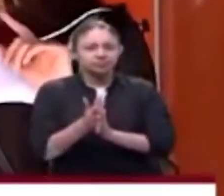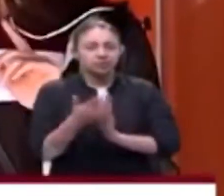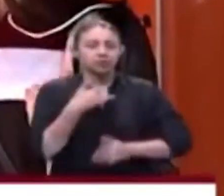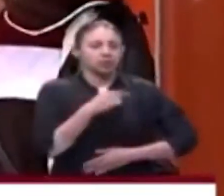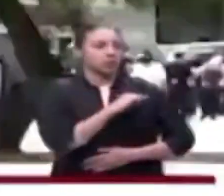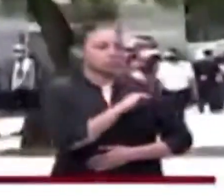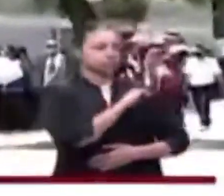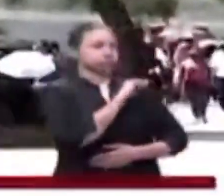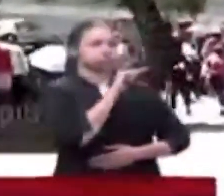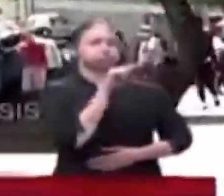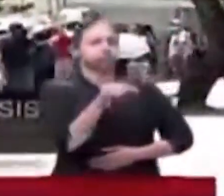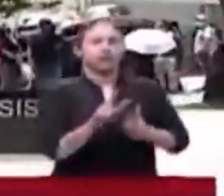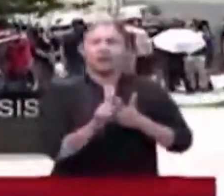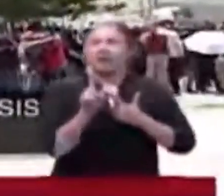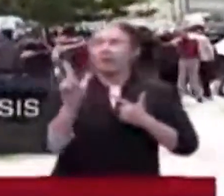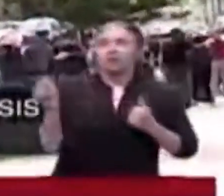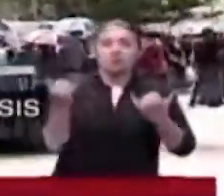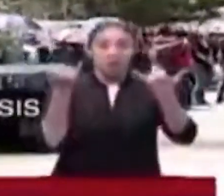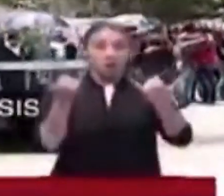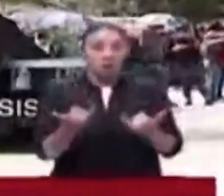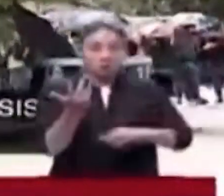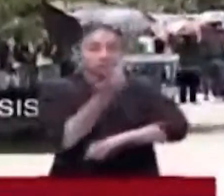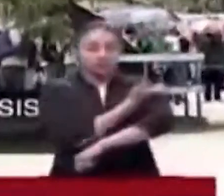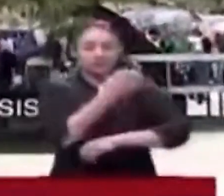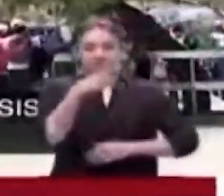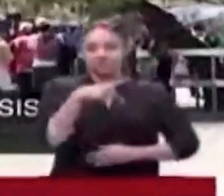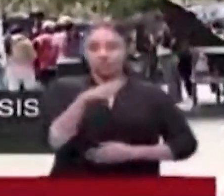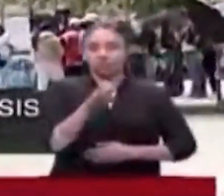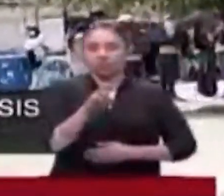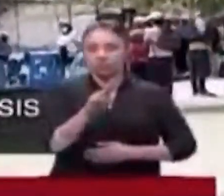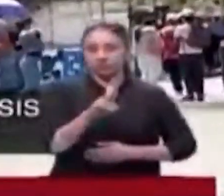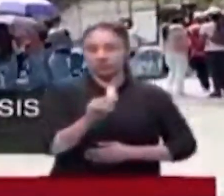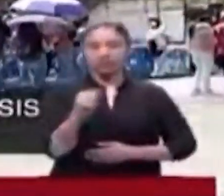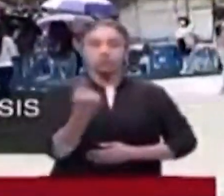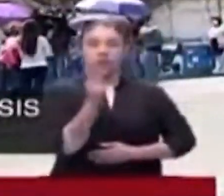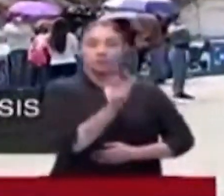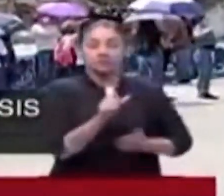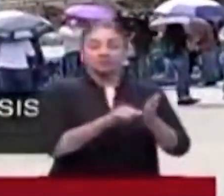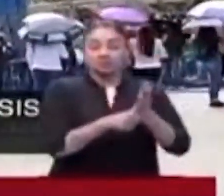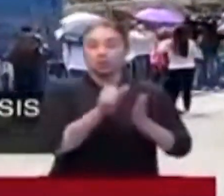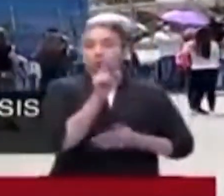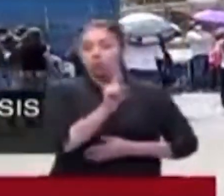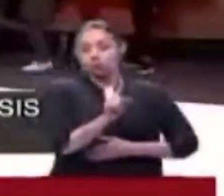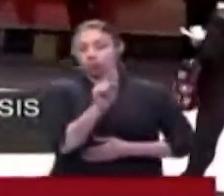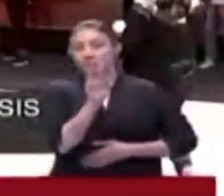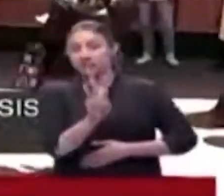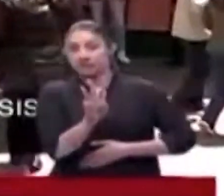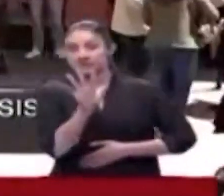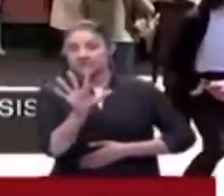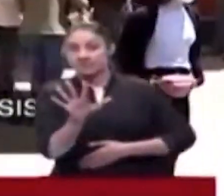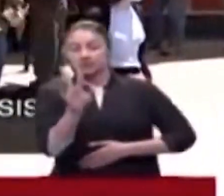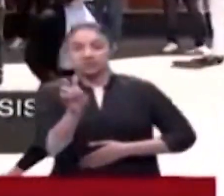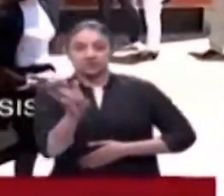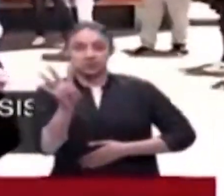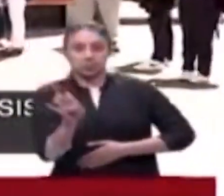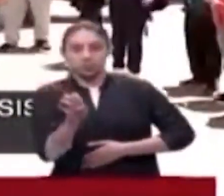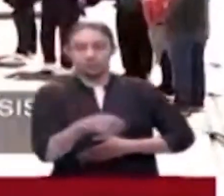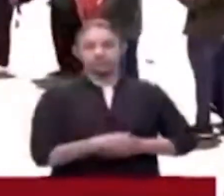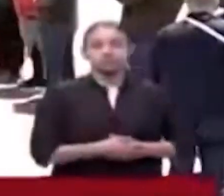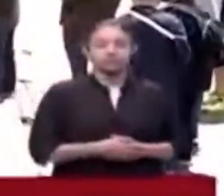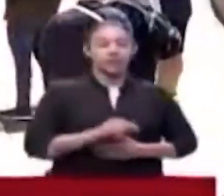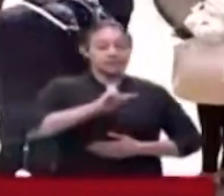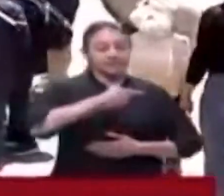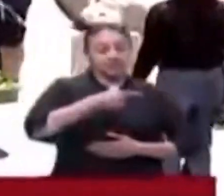acá y mira de dónde vengo. Hoy hay segunda dosis de Moderna solamente para personas con cédula terminada en 1, 3, 5, 7 y 9.